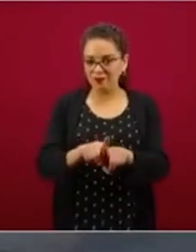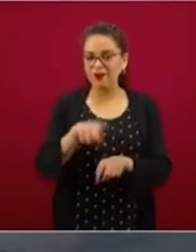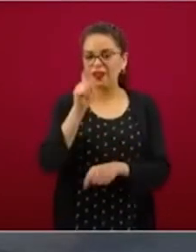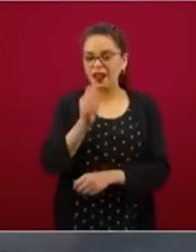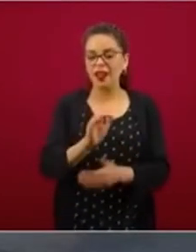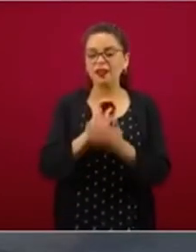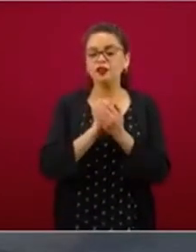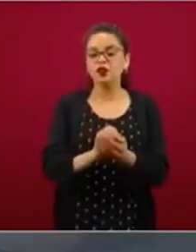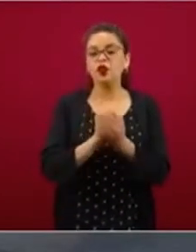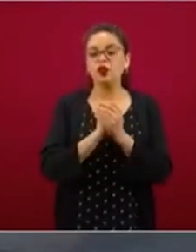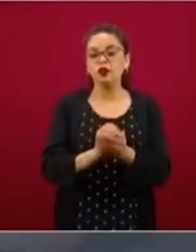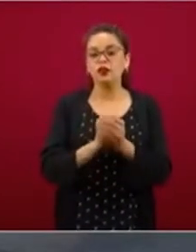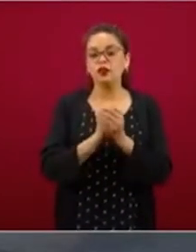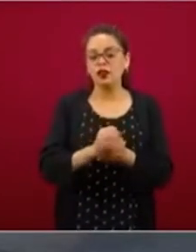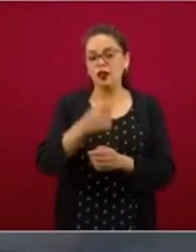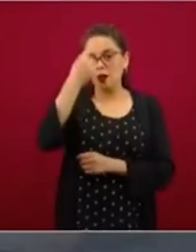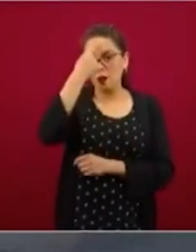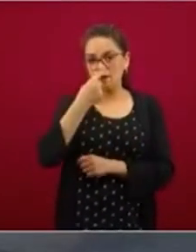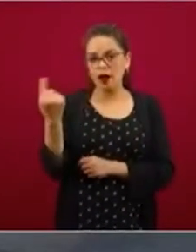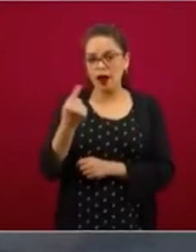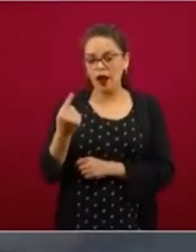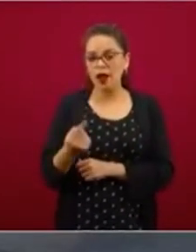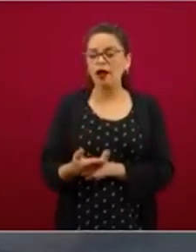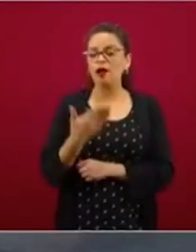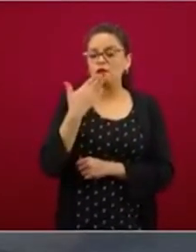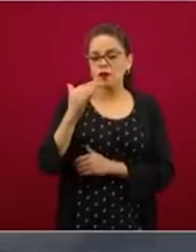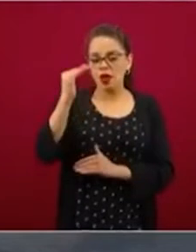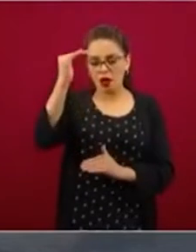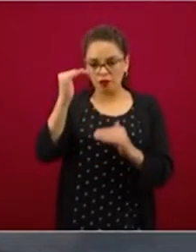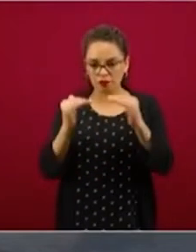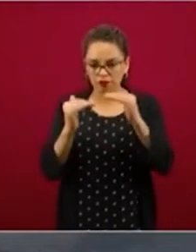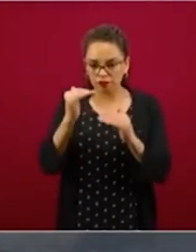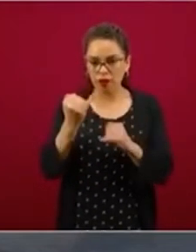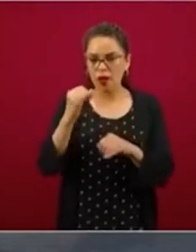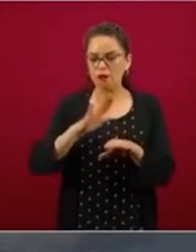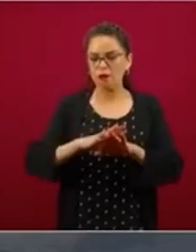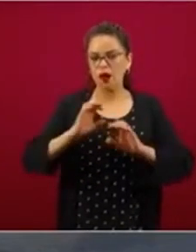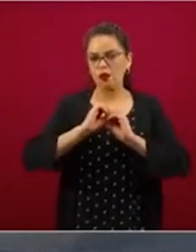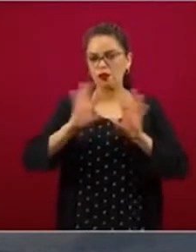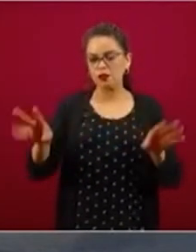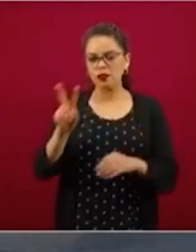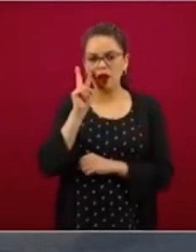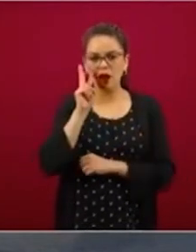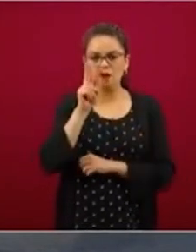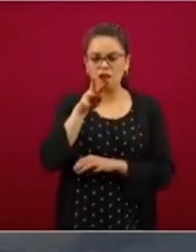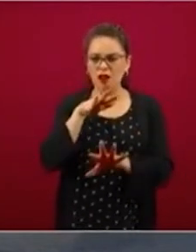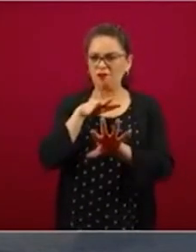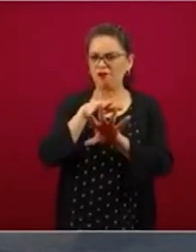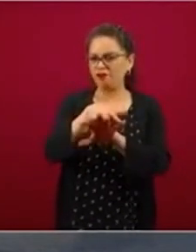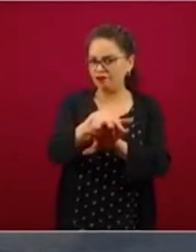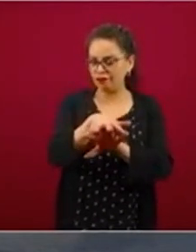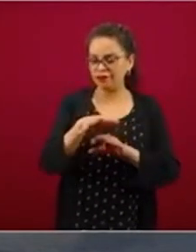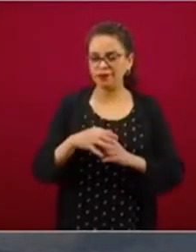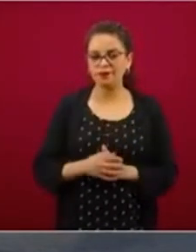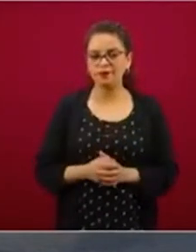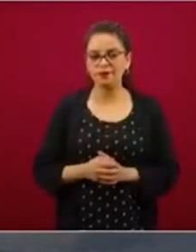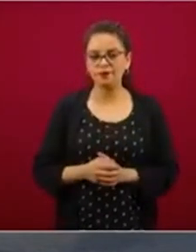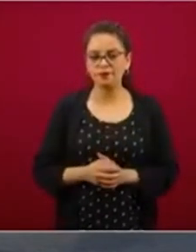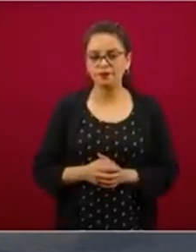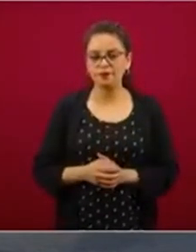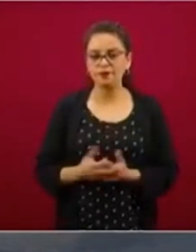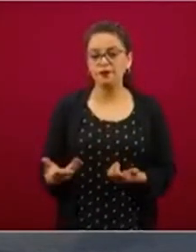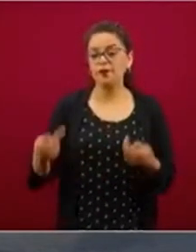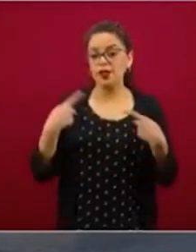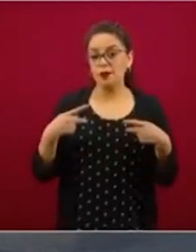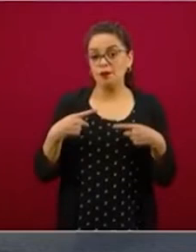ánimo de buscar mayor transparencia, mayor equidad y en ese sentido que haya por parte de los interesados